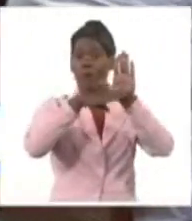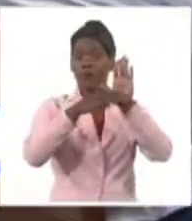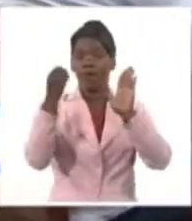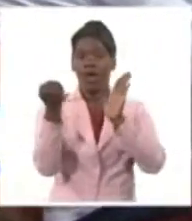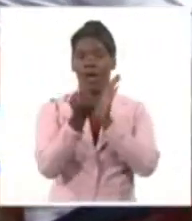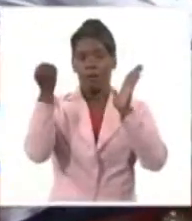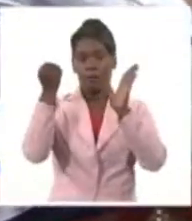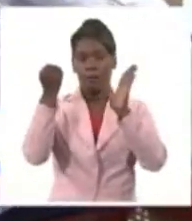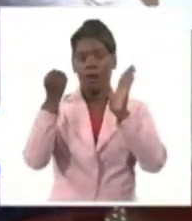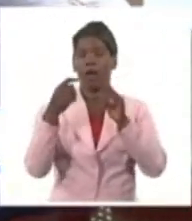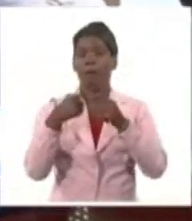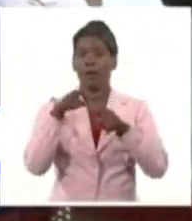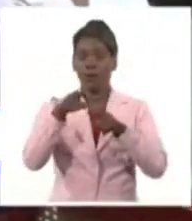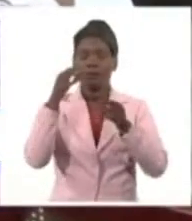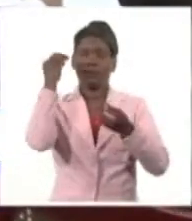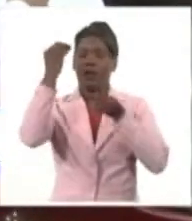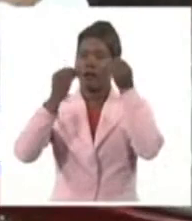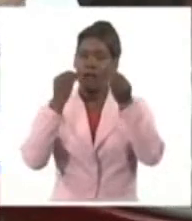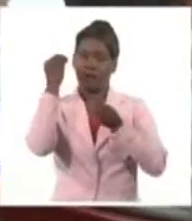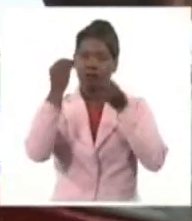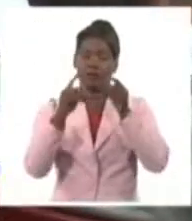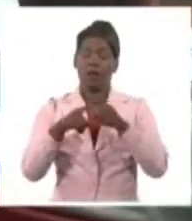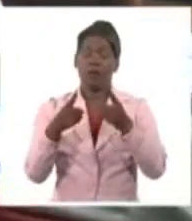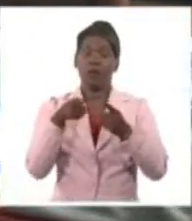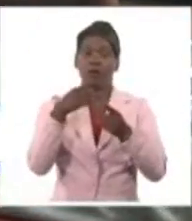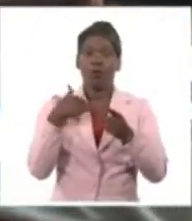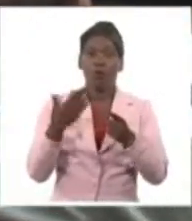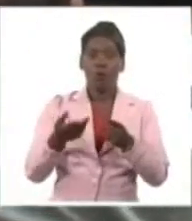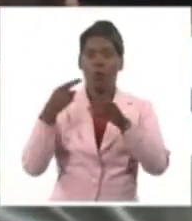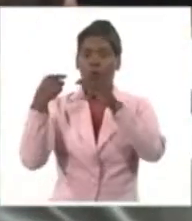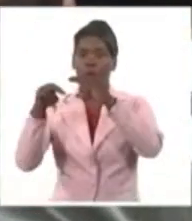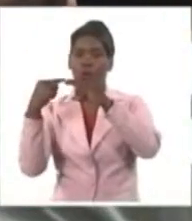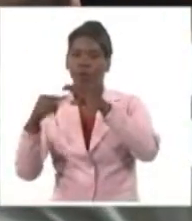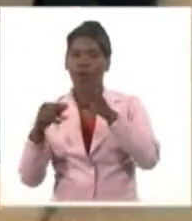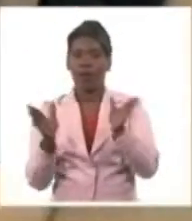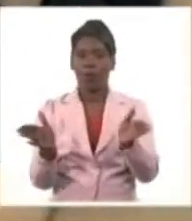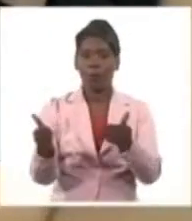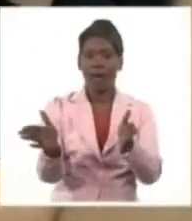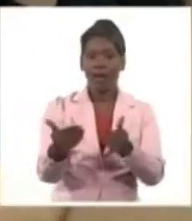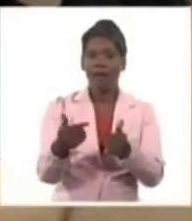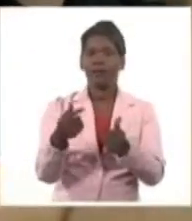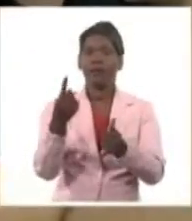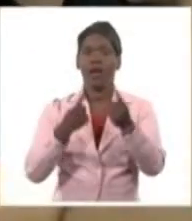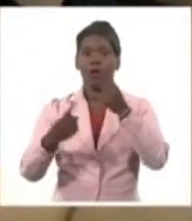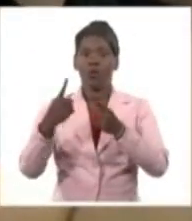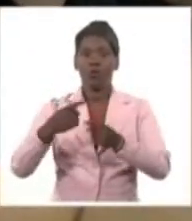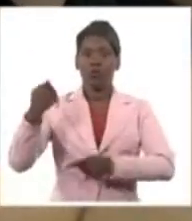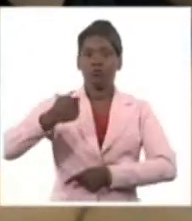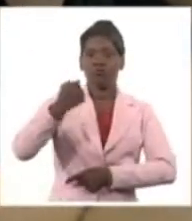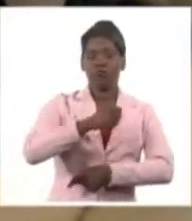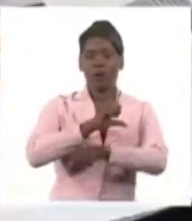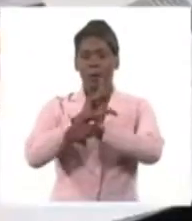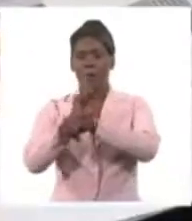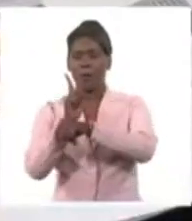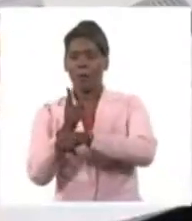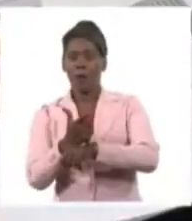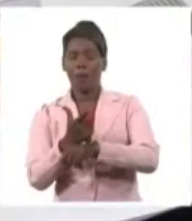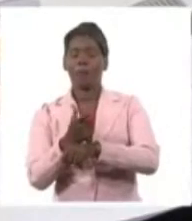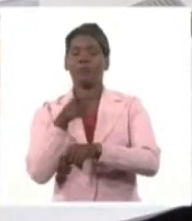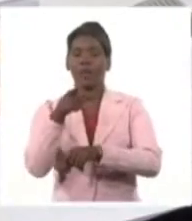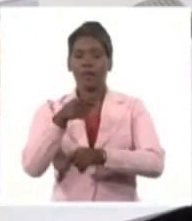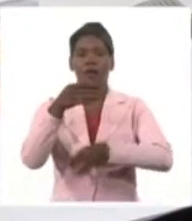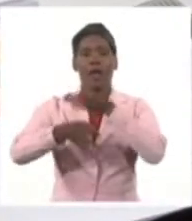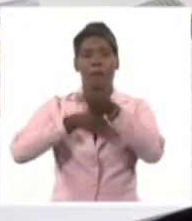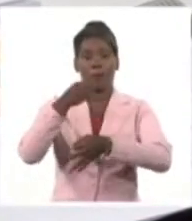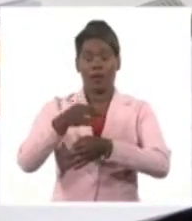con el propósito de optimizar la gestión de las agencias transitarias y los operadores de paquetería en el país, trascendió que la